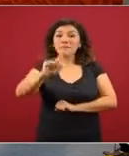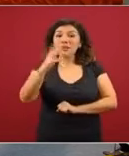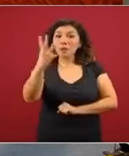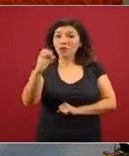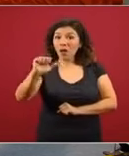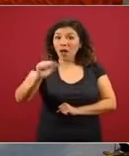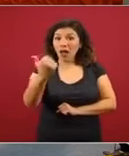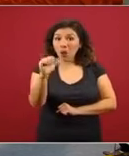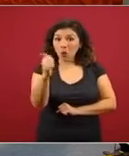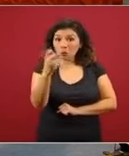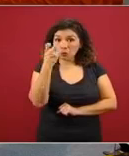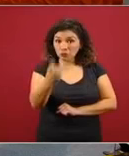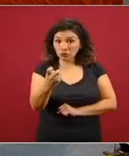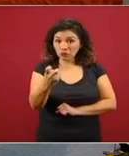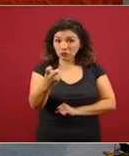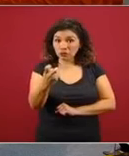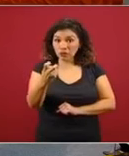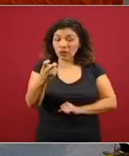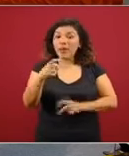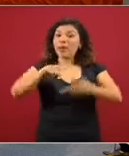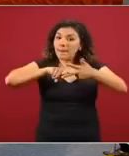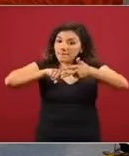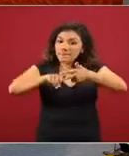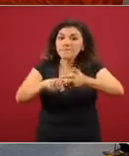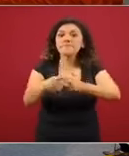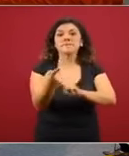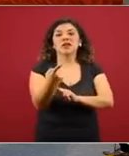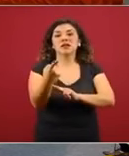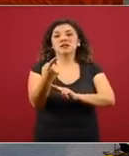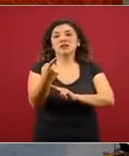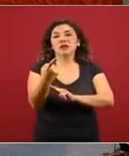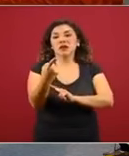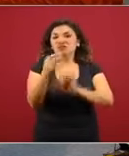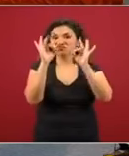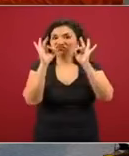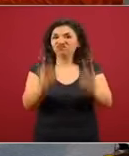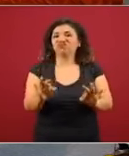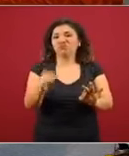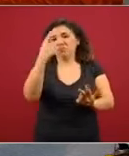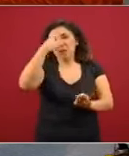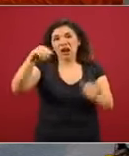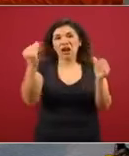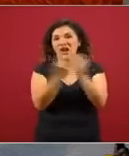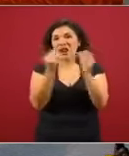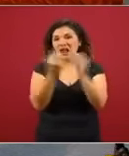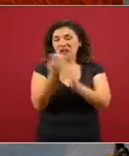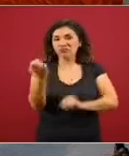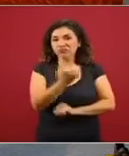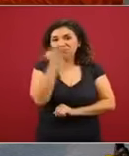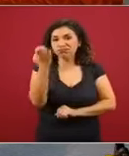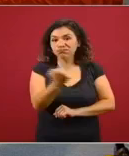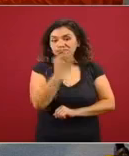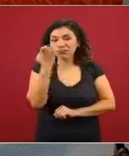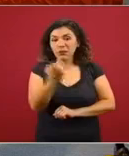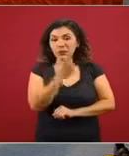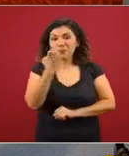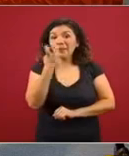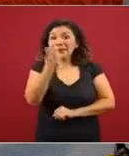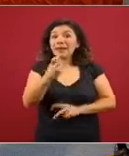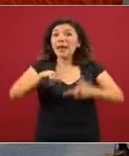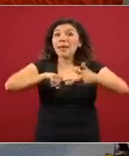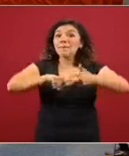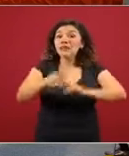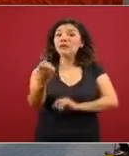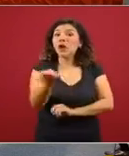el día 24 se inicia las clases, es el inicio del